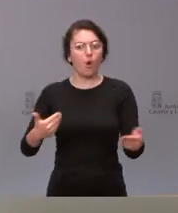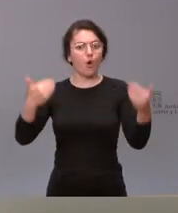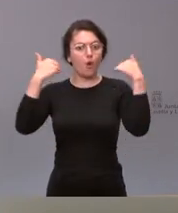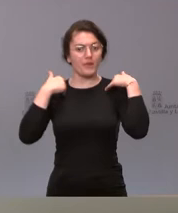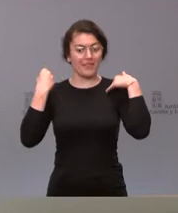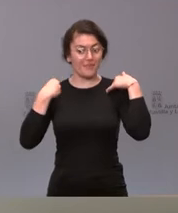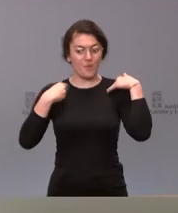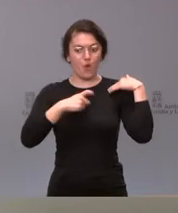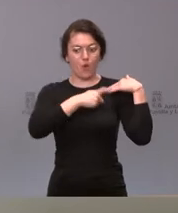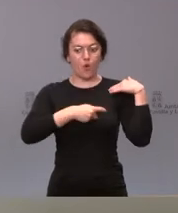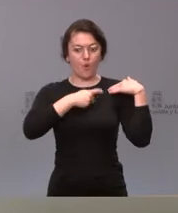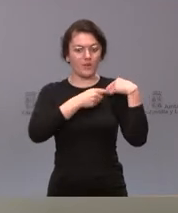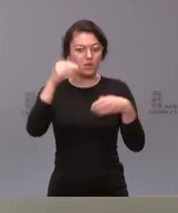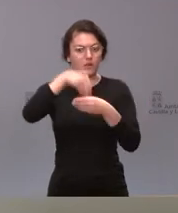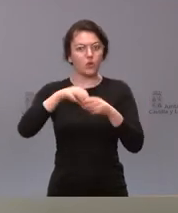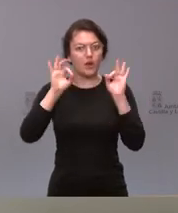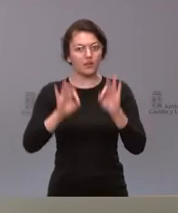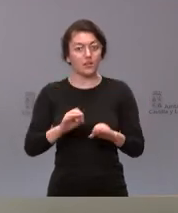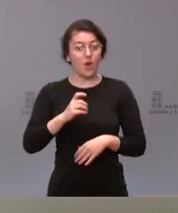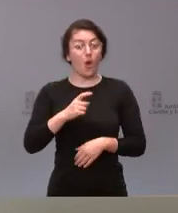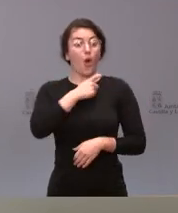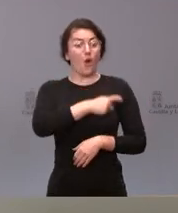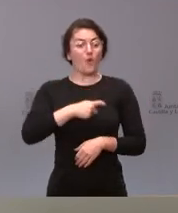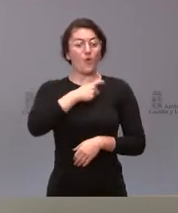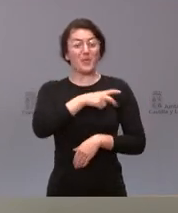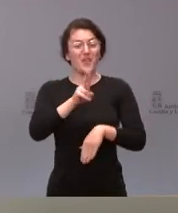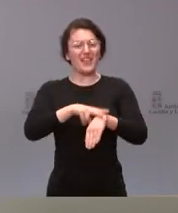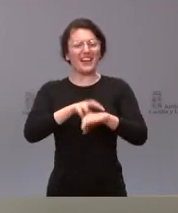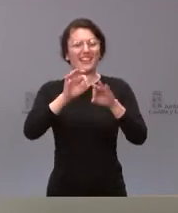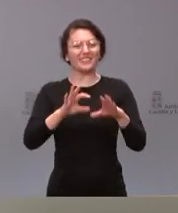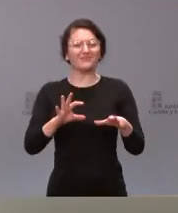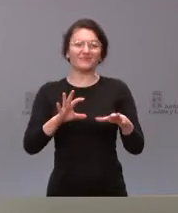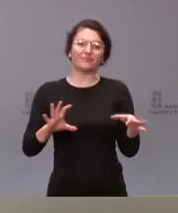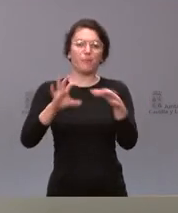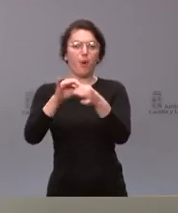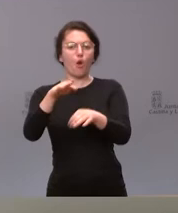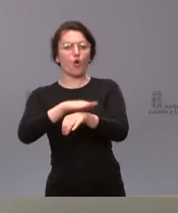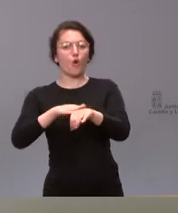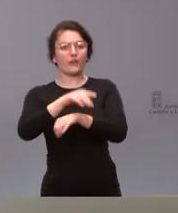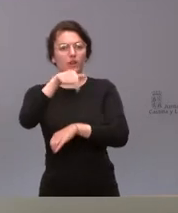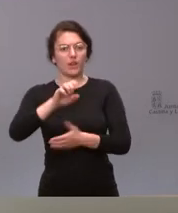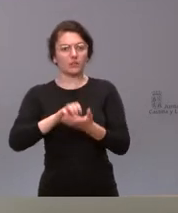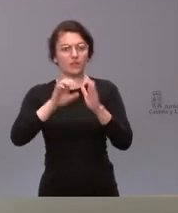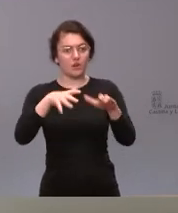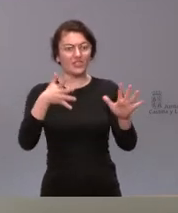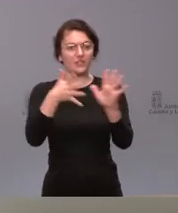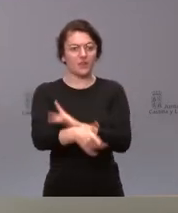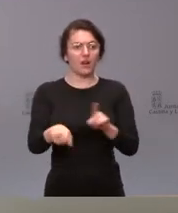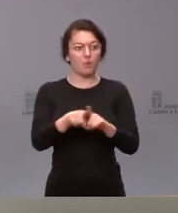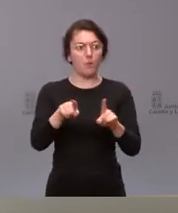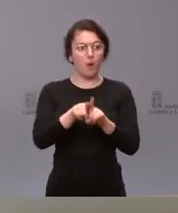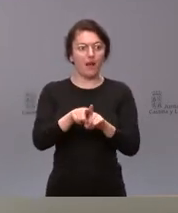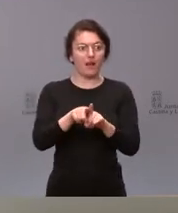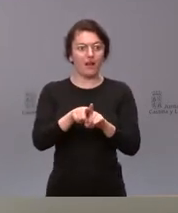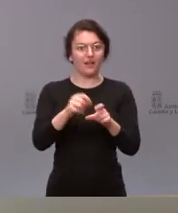que en todo caso es una comisión delegada del gobierno de Castilla y León y por tanto trabaja al servicio del consejo de gobierno que preside